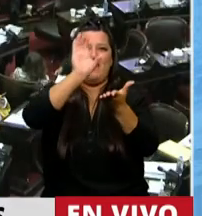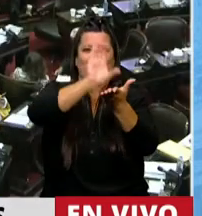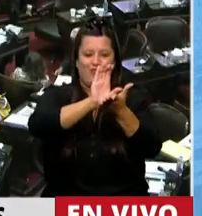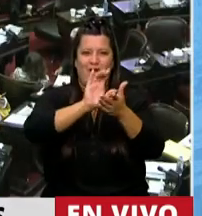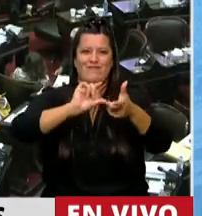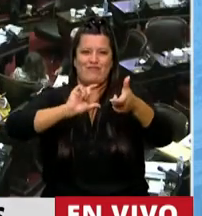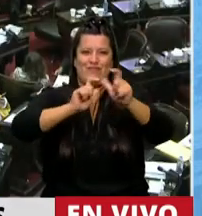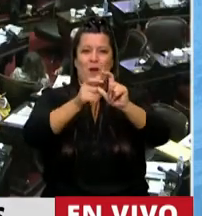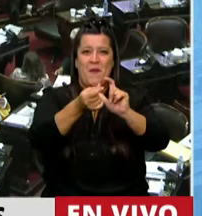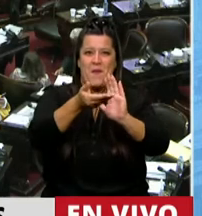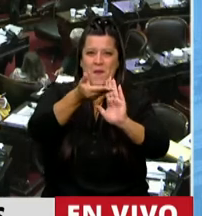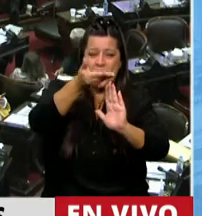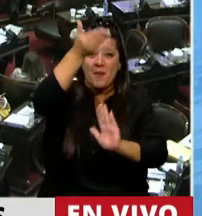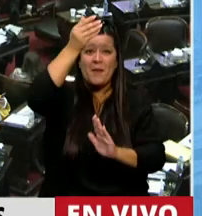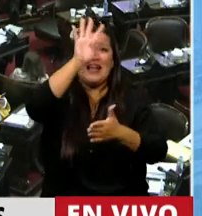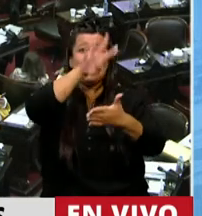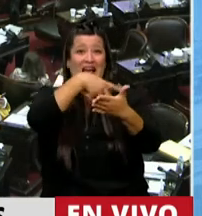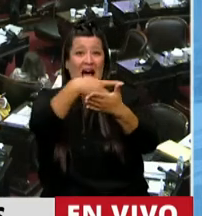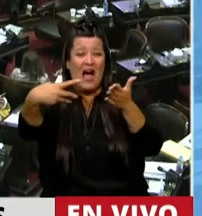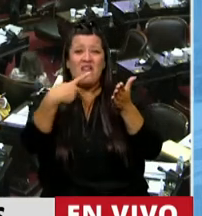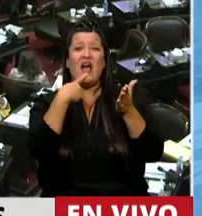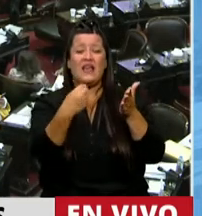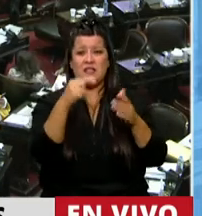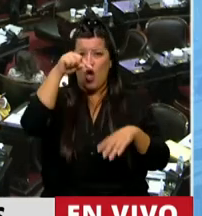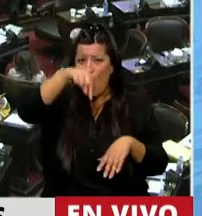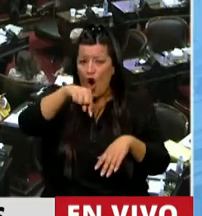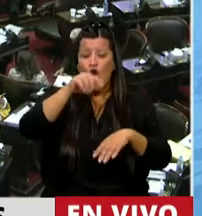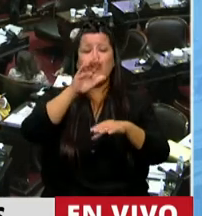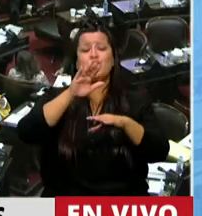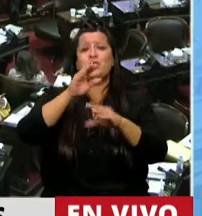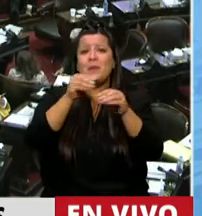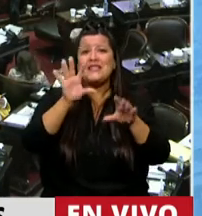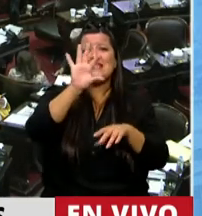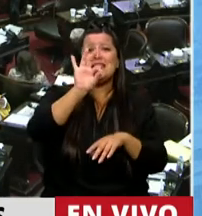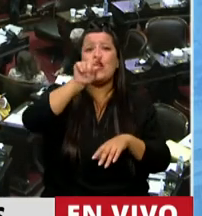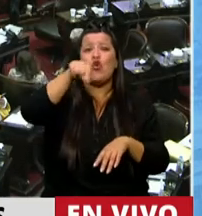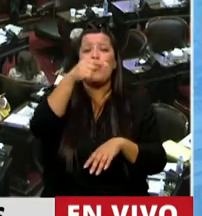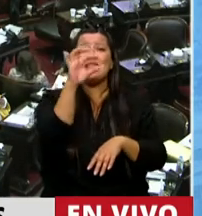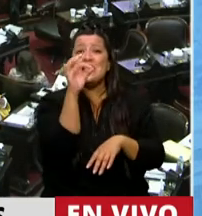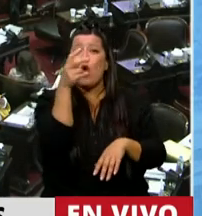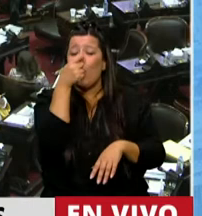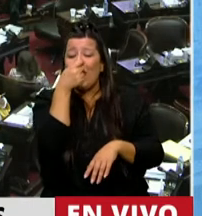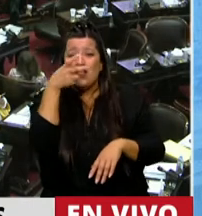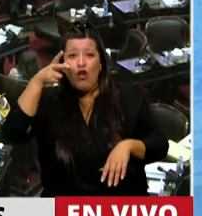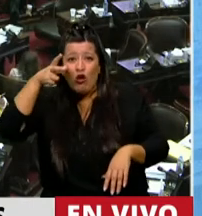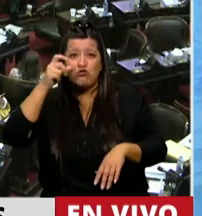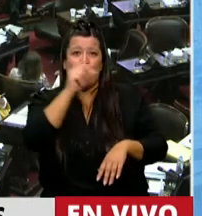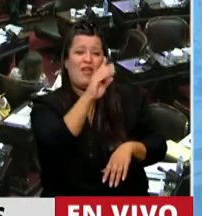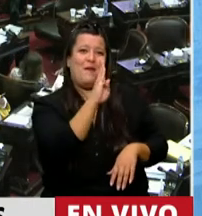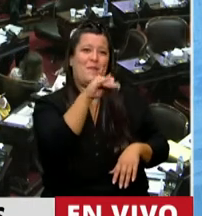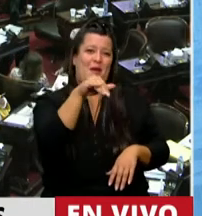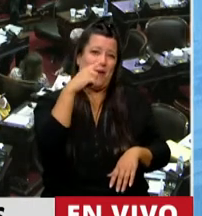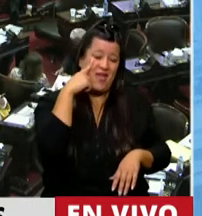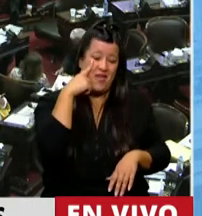Que en la tabla dice, hoy es del 0,28 del PBI. Uno saca la cuenta